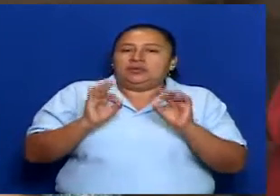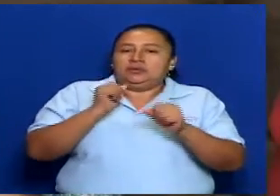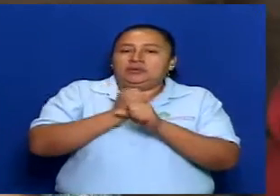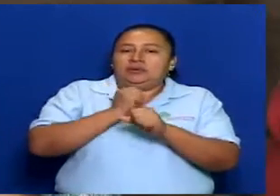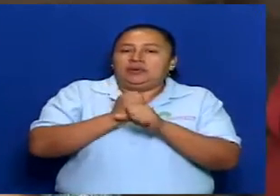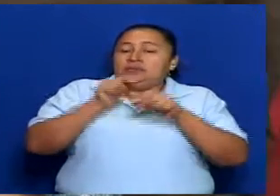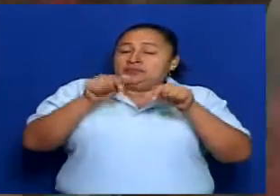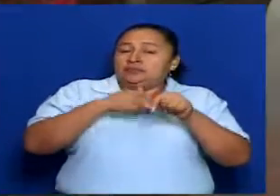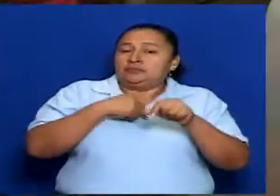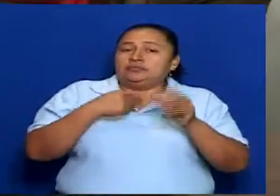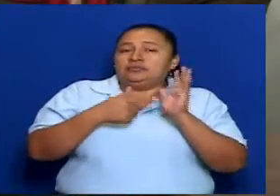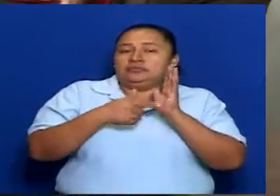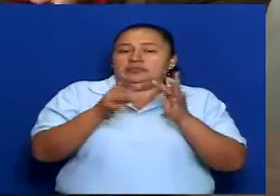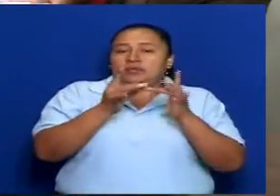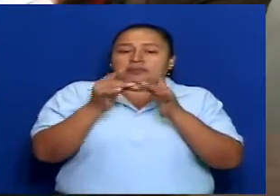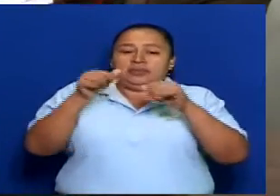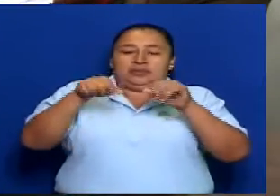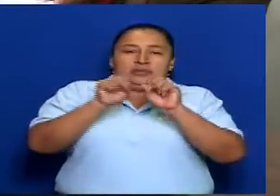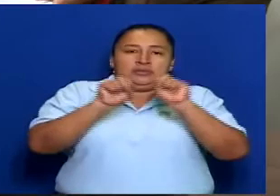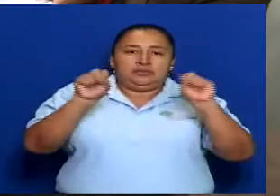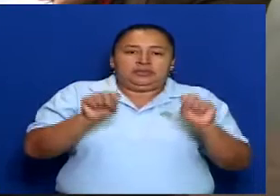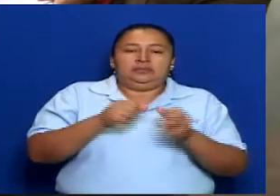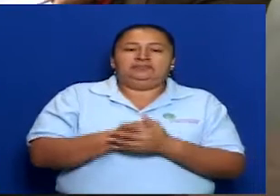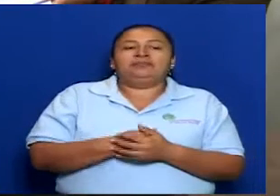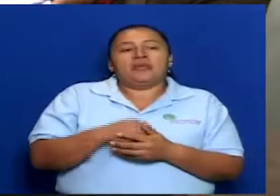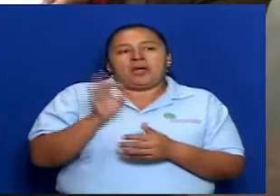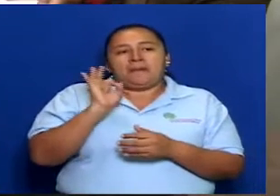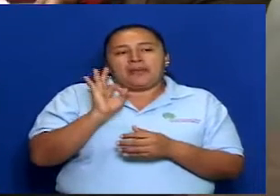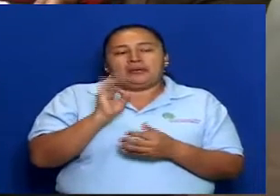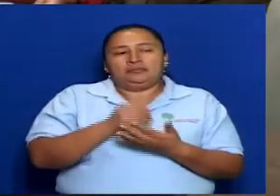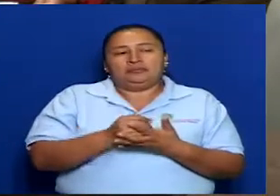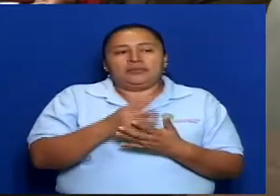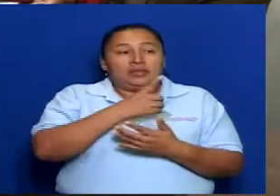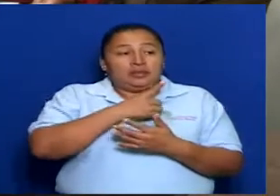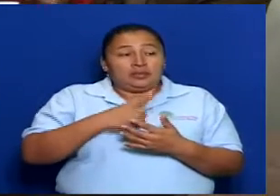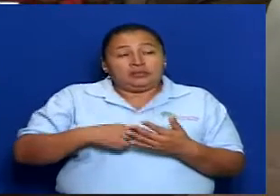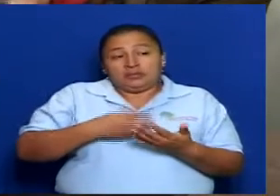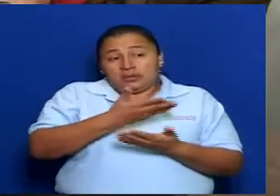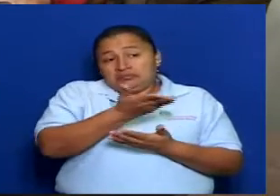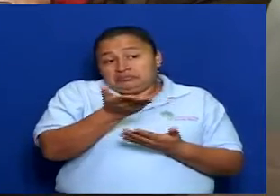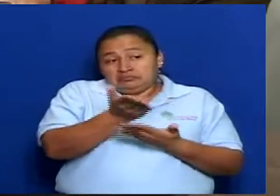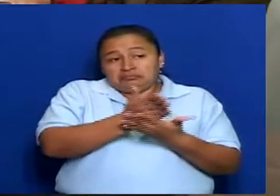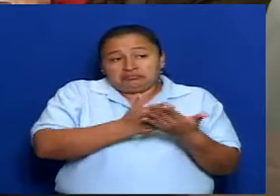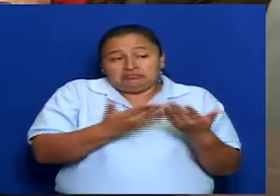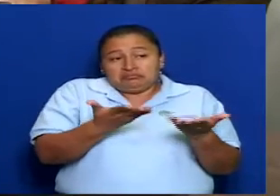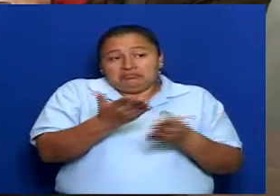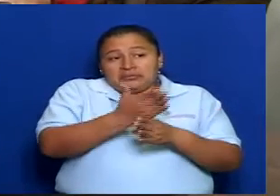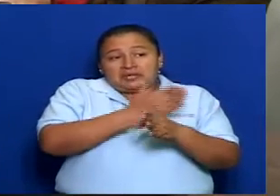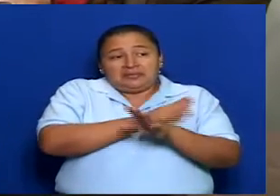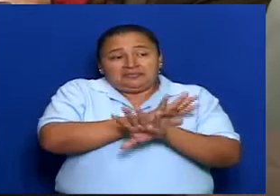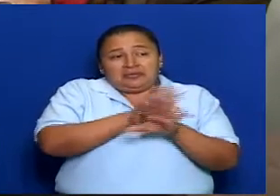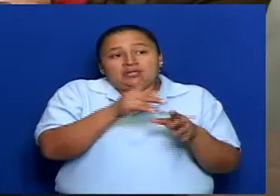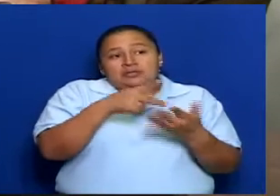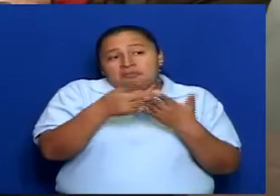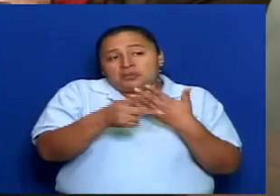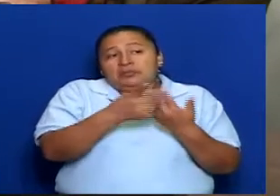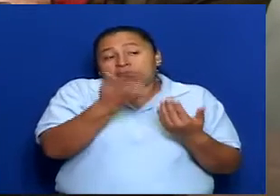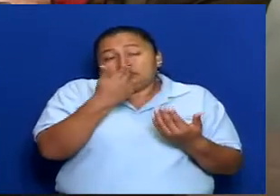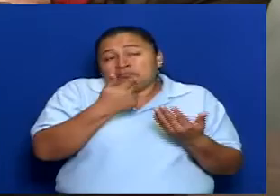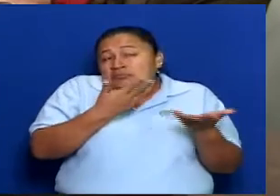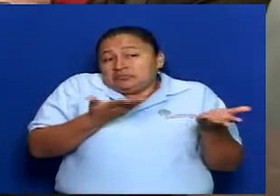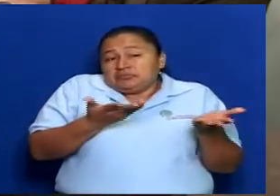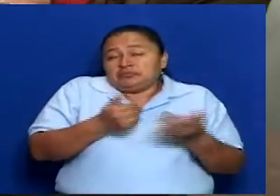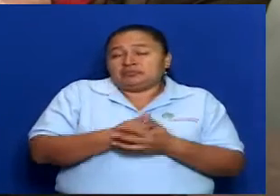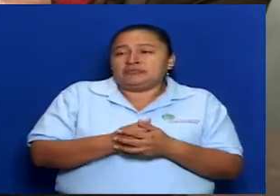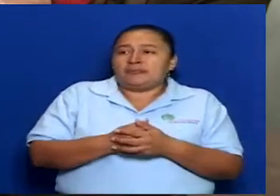en este caso es esta capacitación que se va a ver. Diputada, ¿algo que quiera agregar antes de finalizar el programa? Bueno,